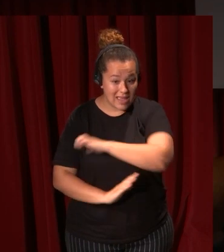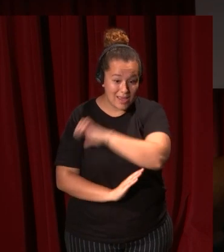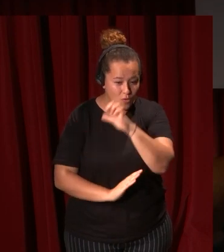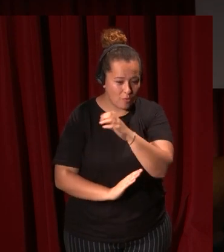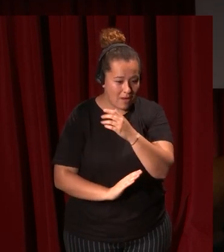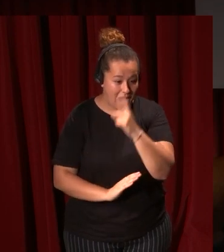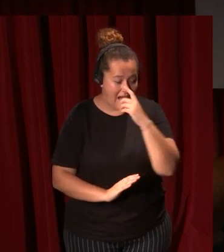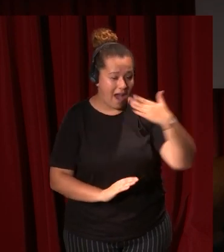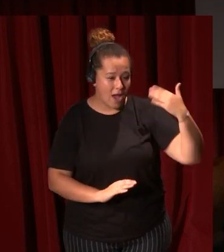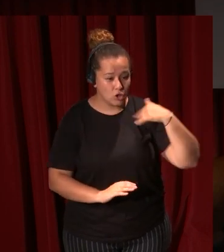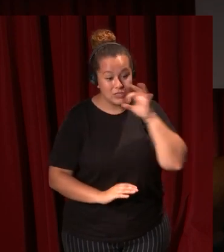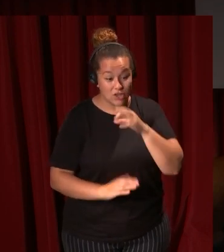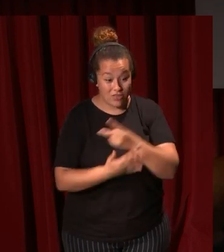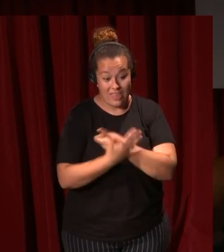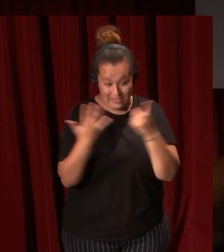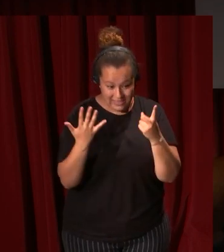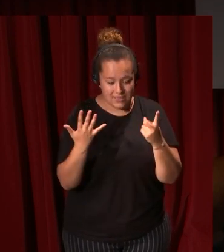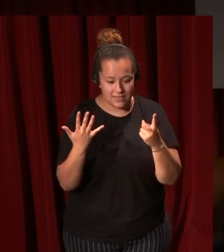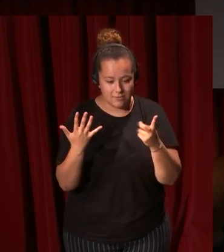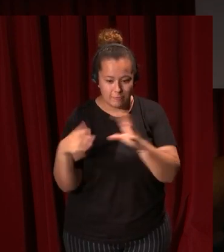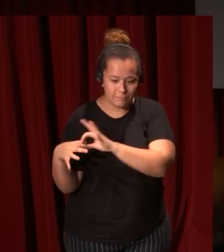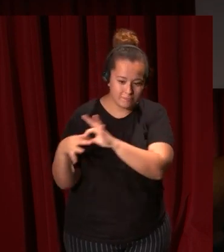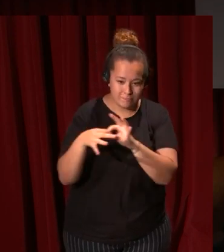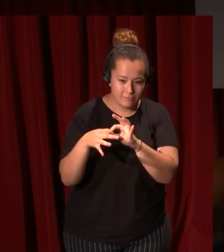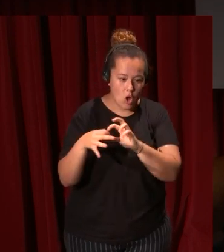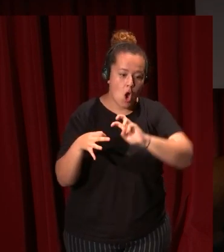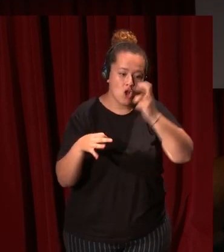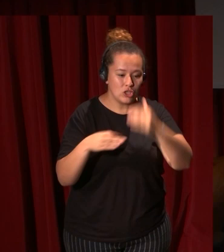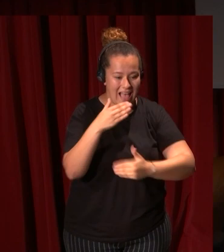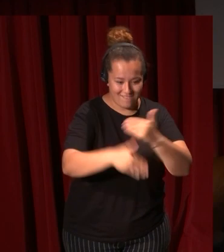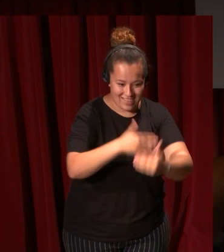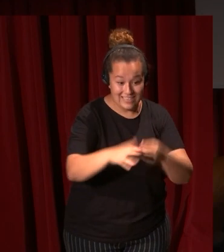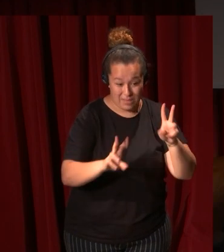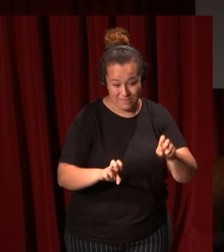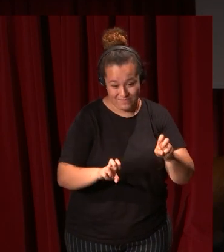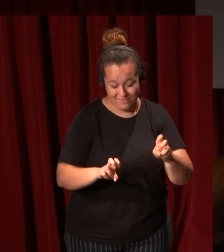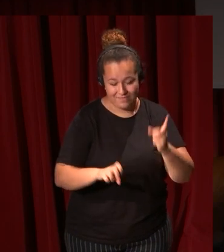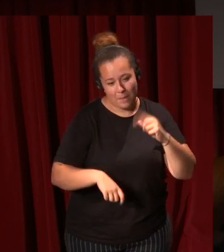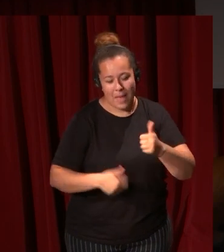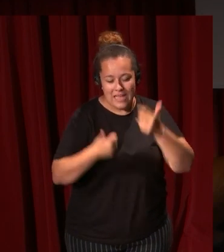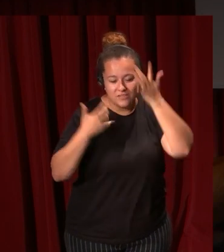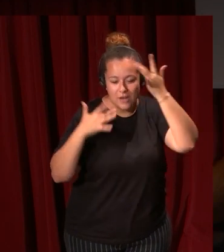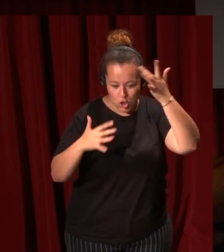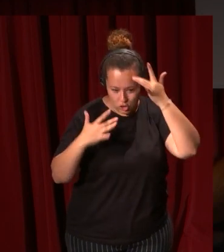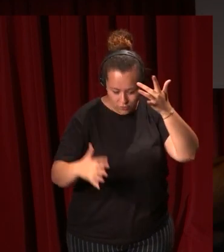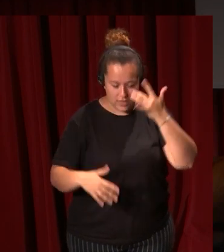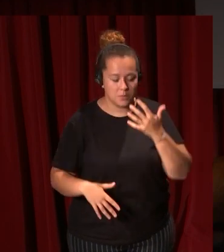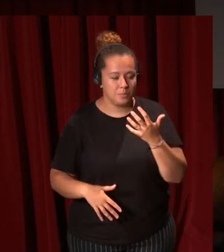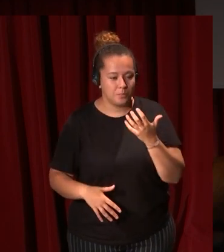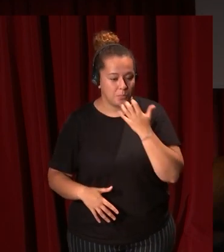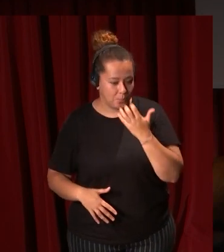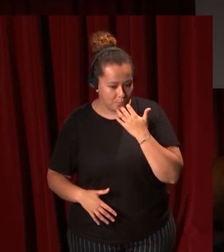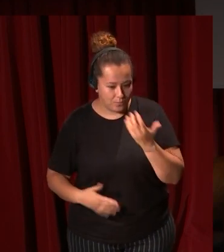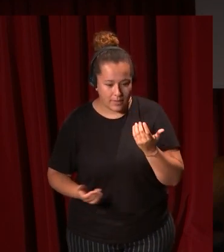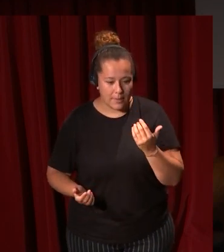en los últimos años del siglo XVI y va de la mano de otros avances que tienen que ver con cuestiones más filosóficas como un